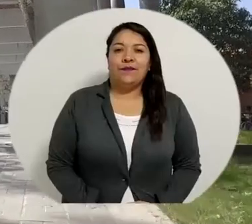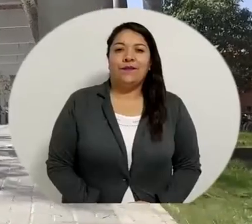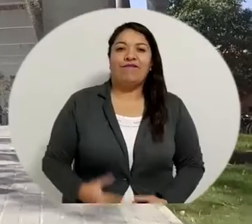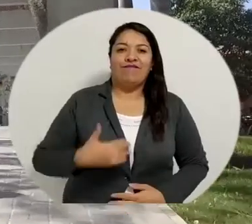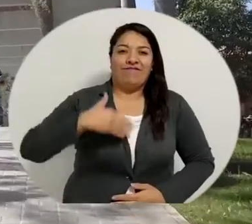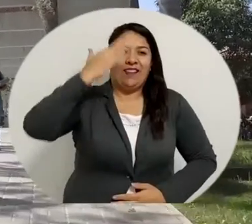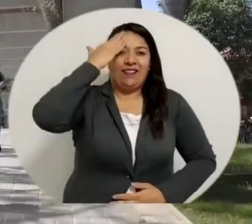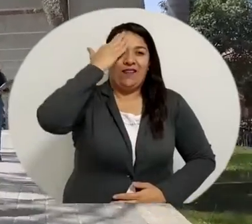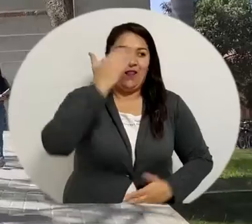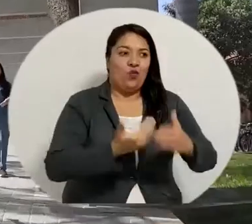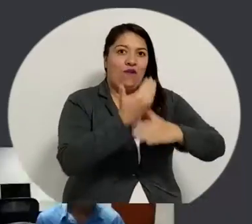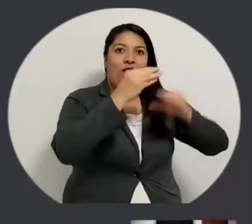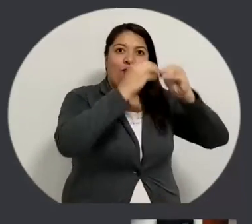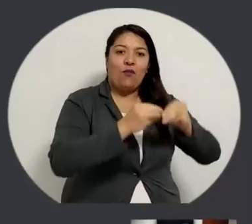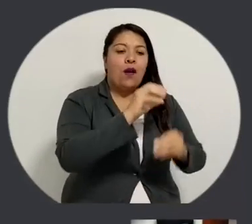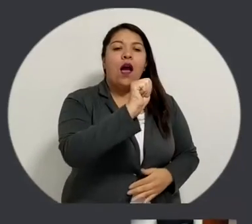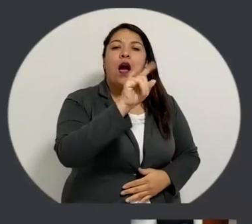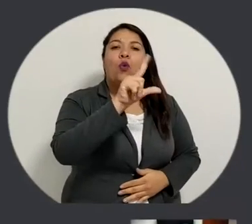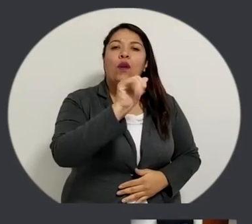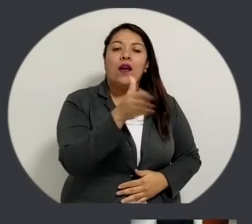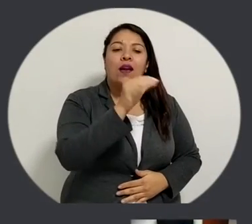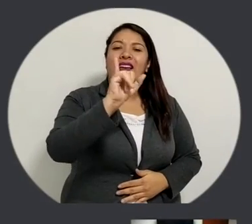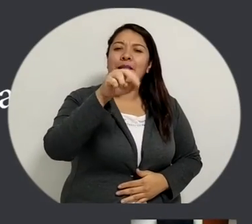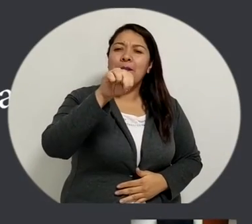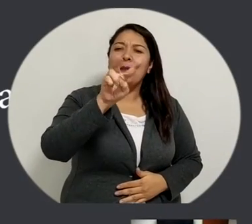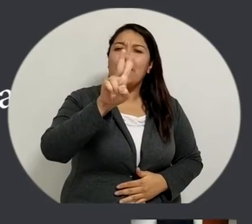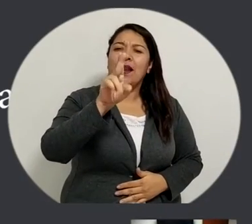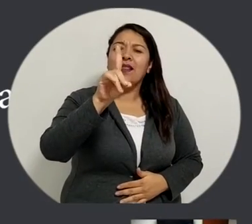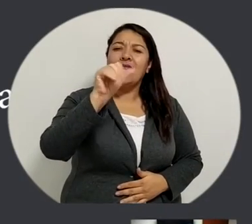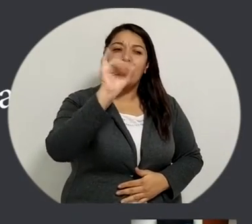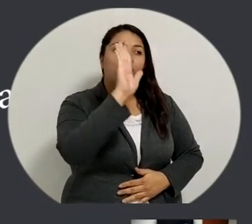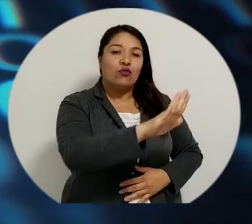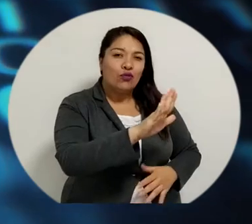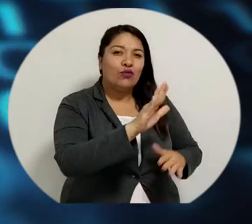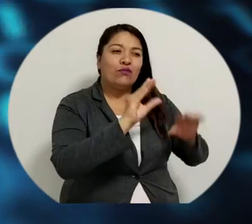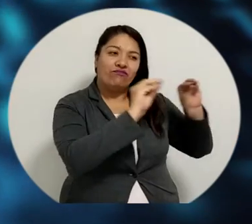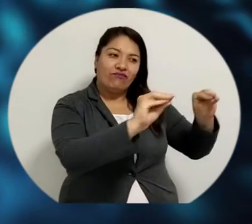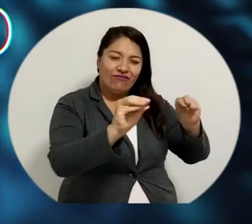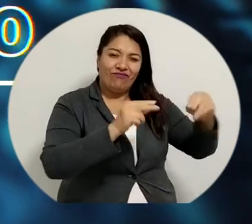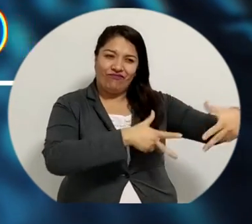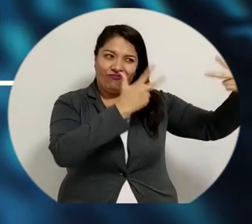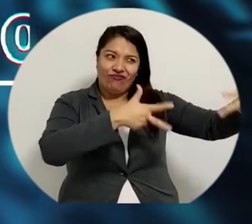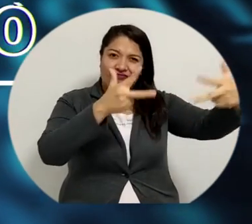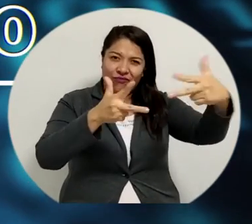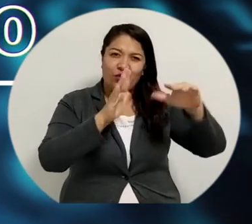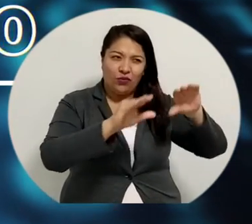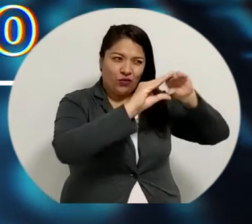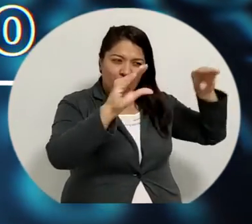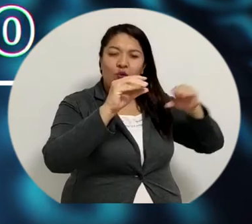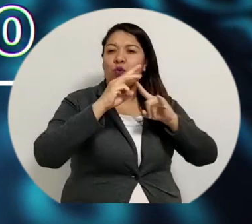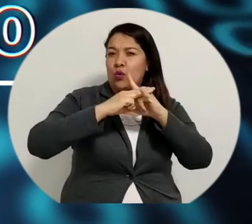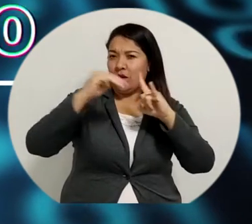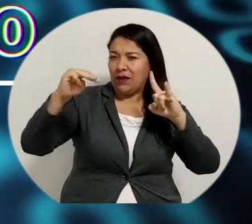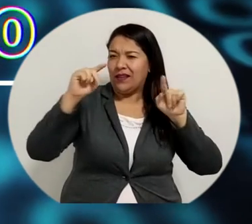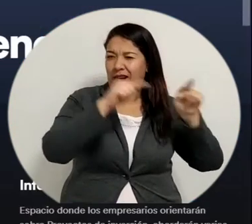Teniendo en cuenta la iniciativa Aula Invertida para el modelo de clases virtuales que se ha llevado a cabo durante la pandemia de COVID-19 en la